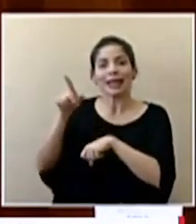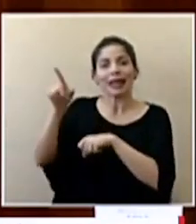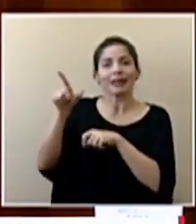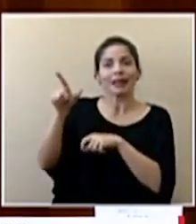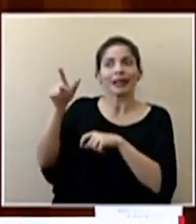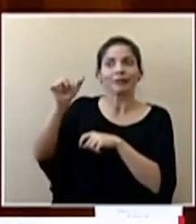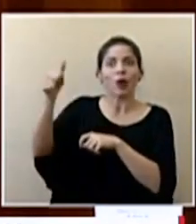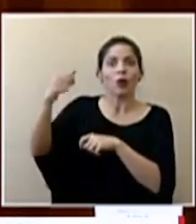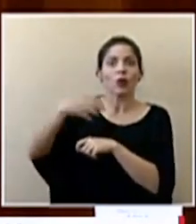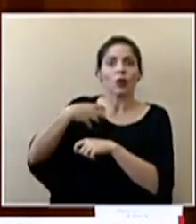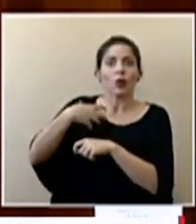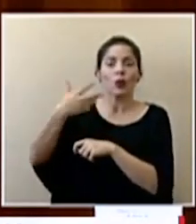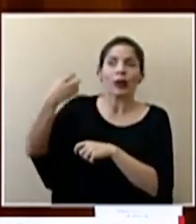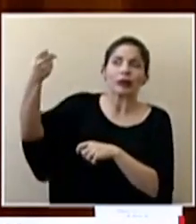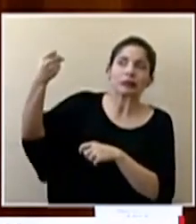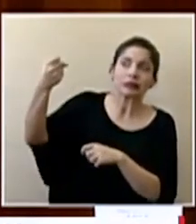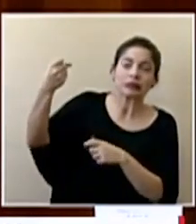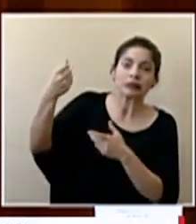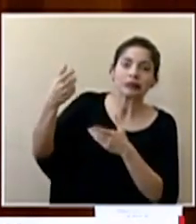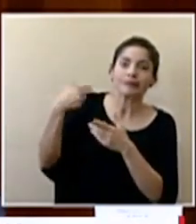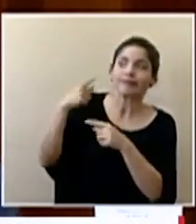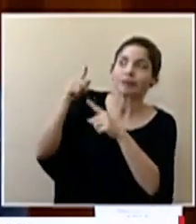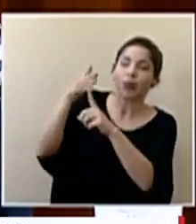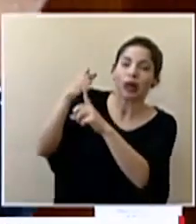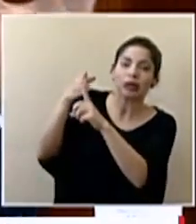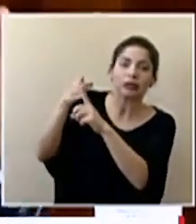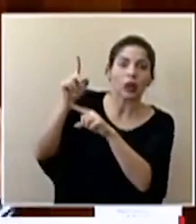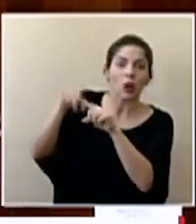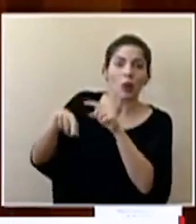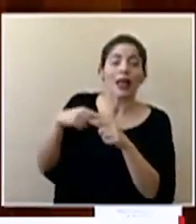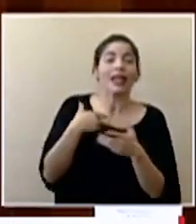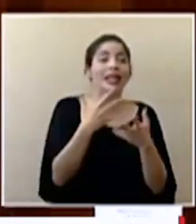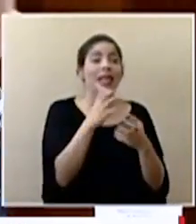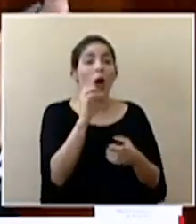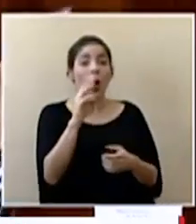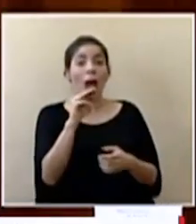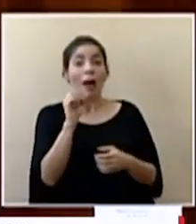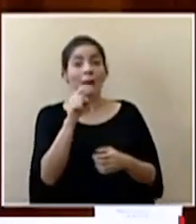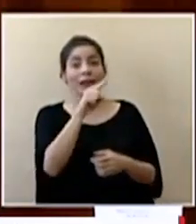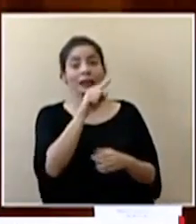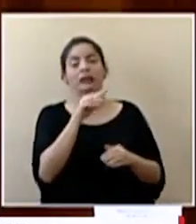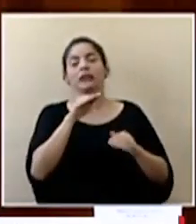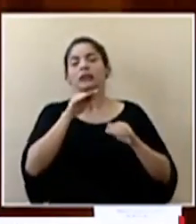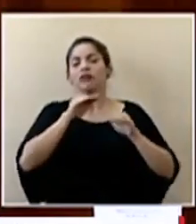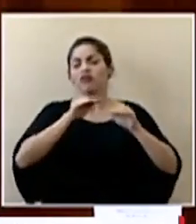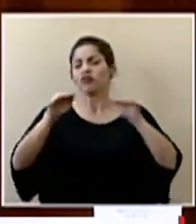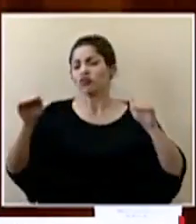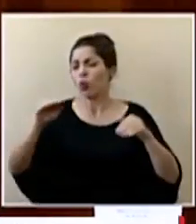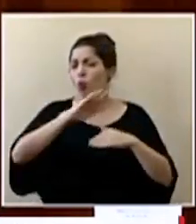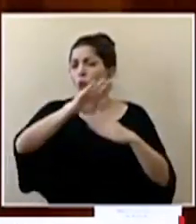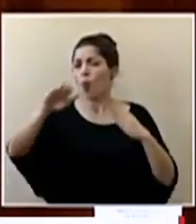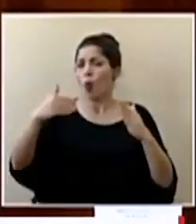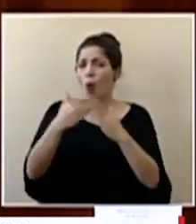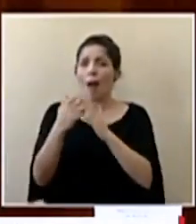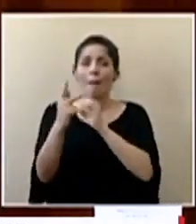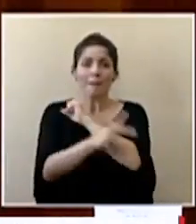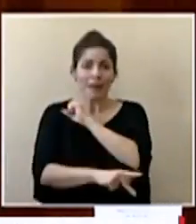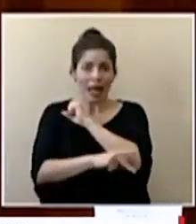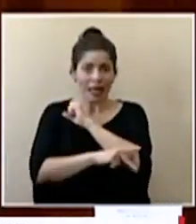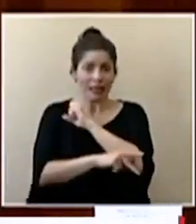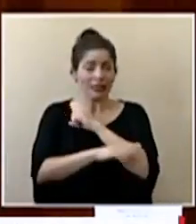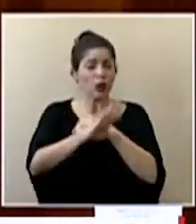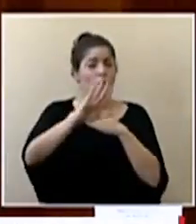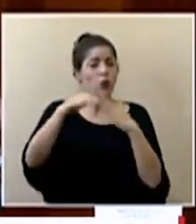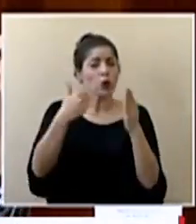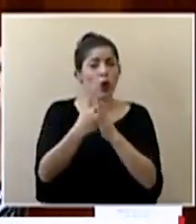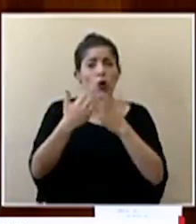llamado lo que nosotros queremos es que la OMS matricule haga un llamado abierto a todos los países a